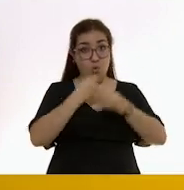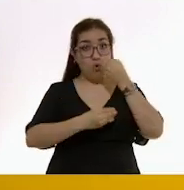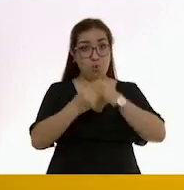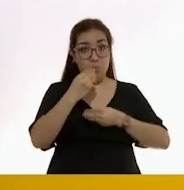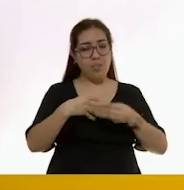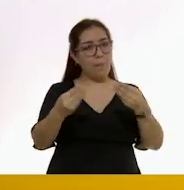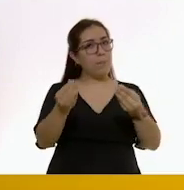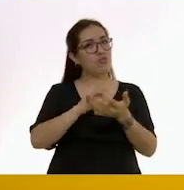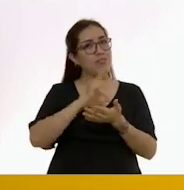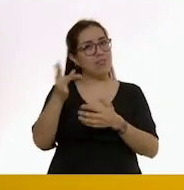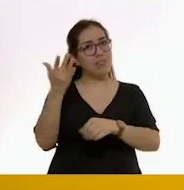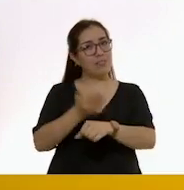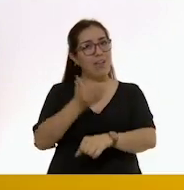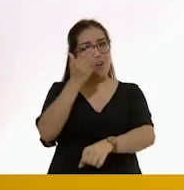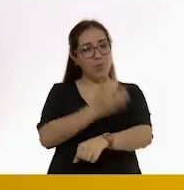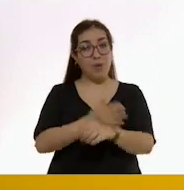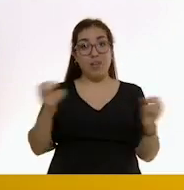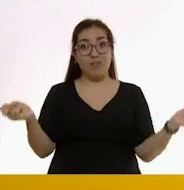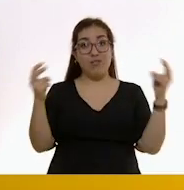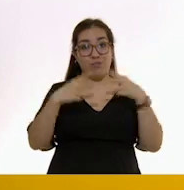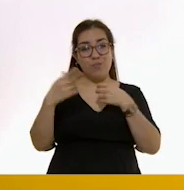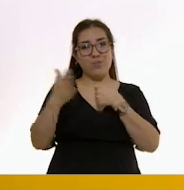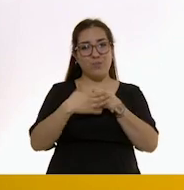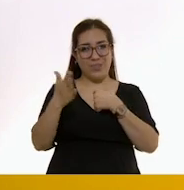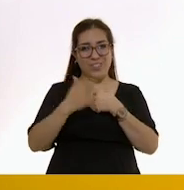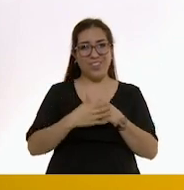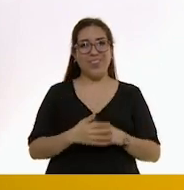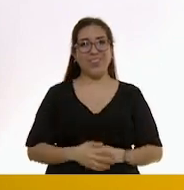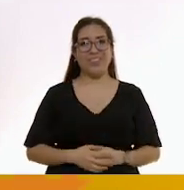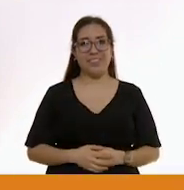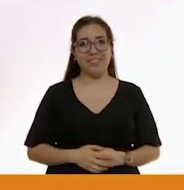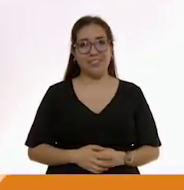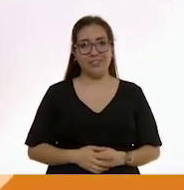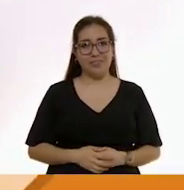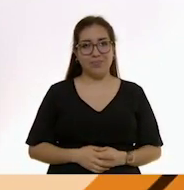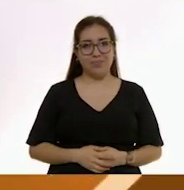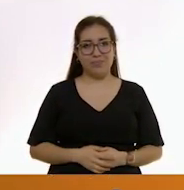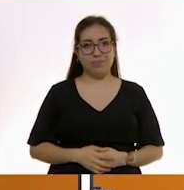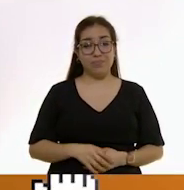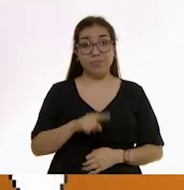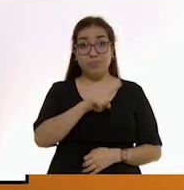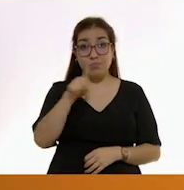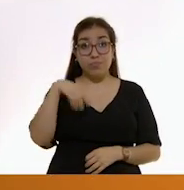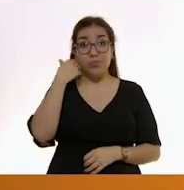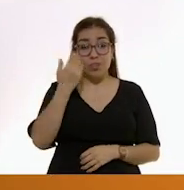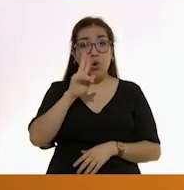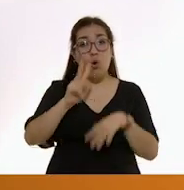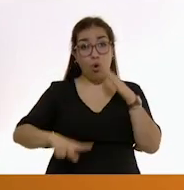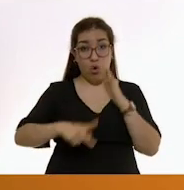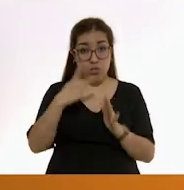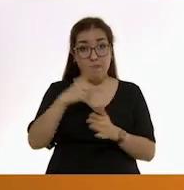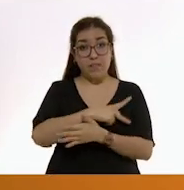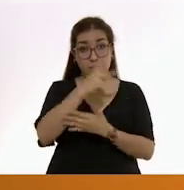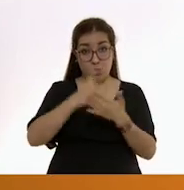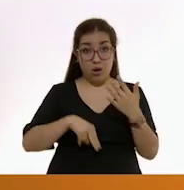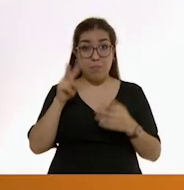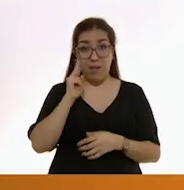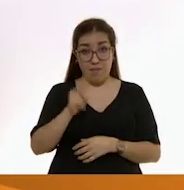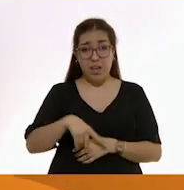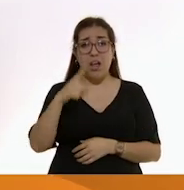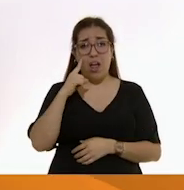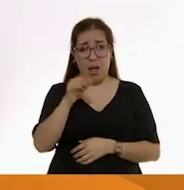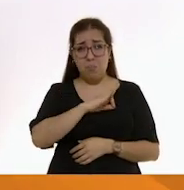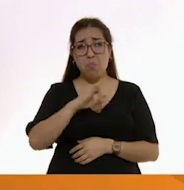Gracias por acompañarnos. Nos vemos en la siguiente emisión. Si quieres volver a ver este programa, entra a la